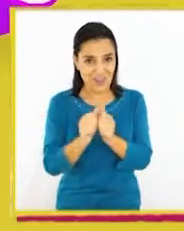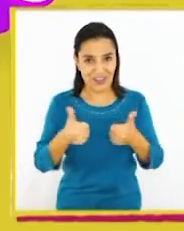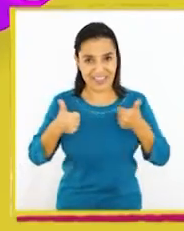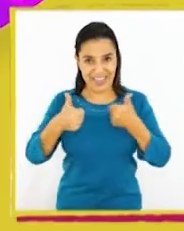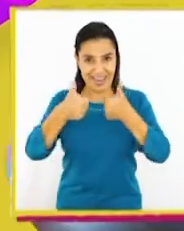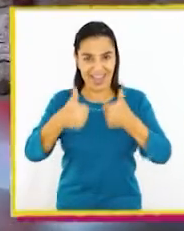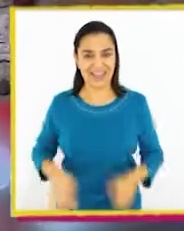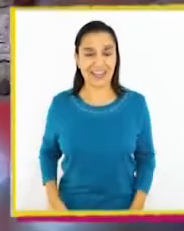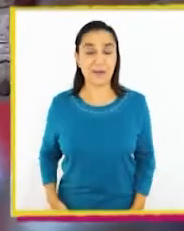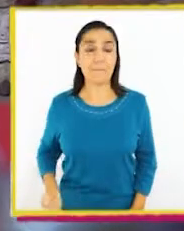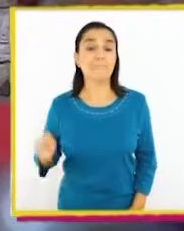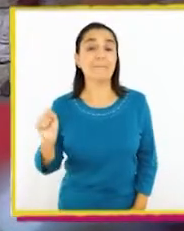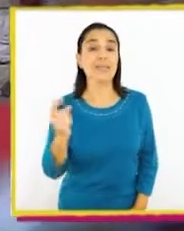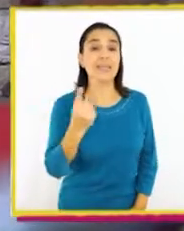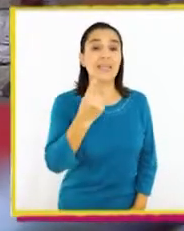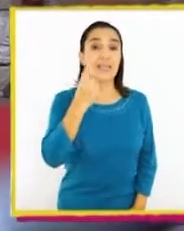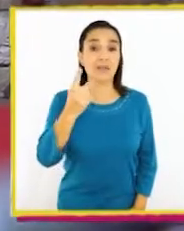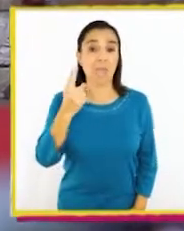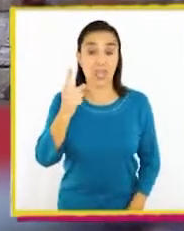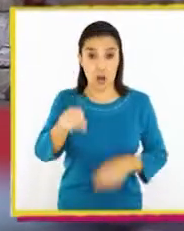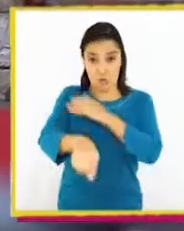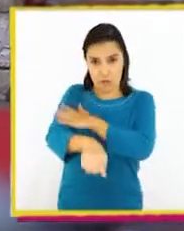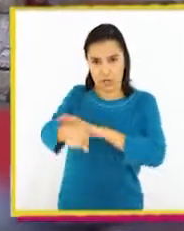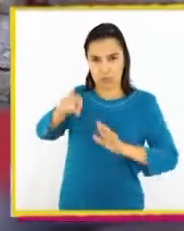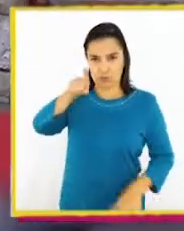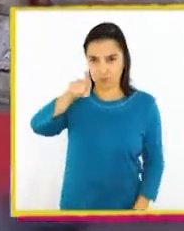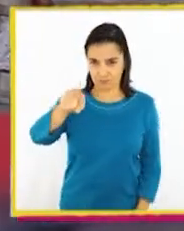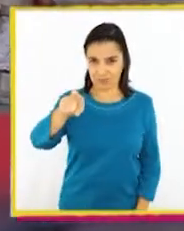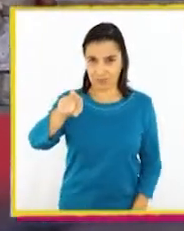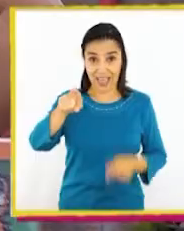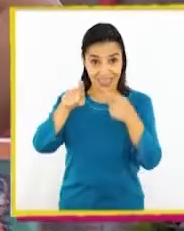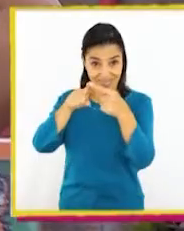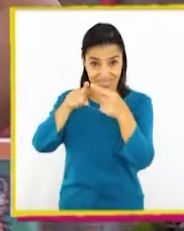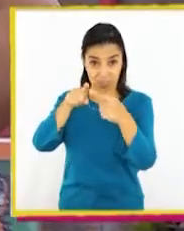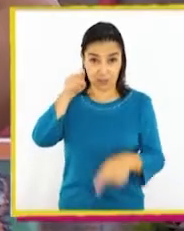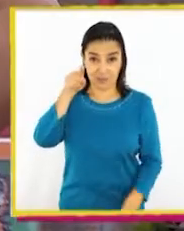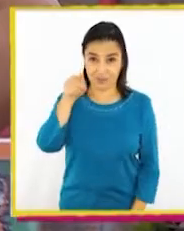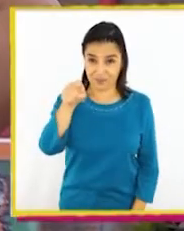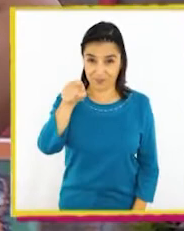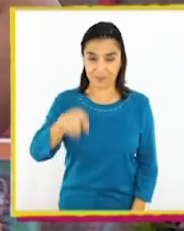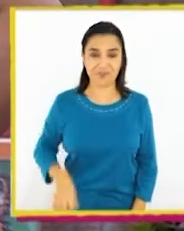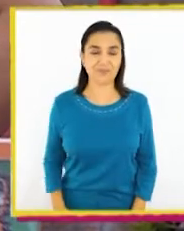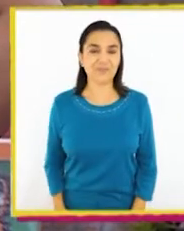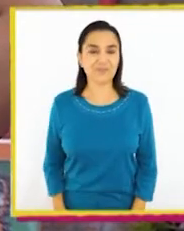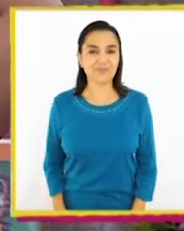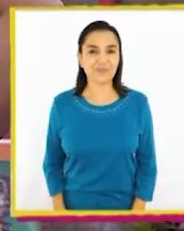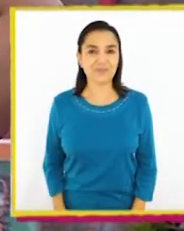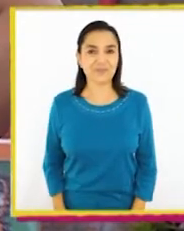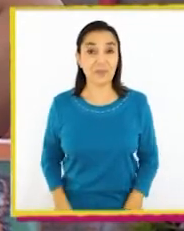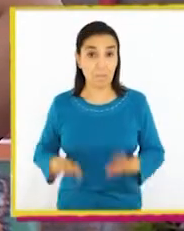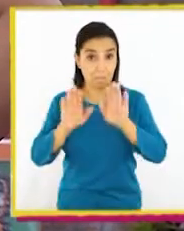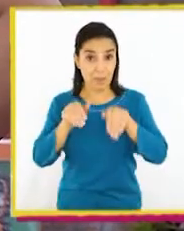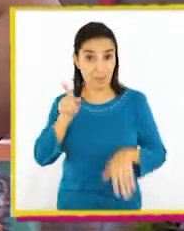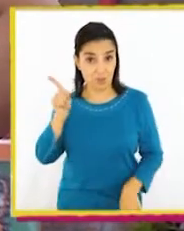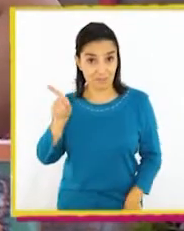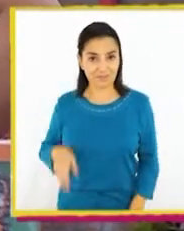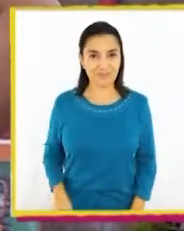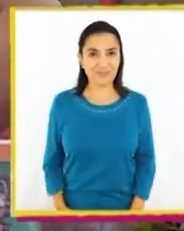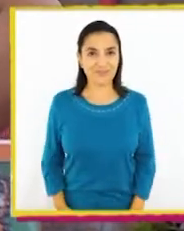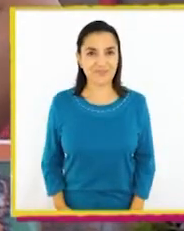¡Genial! Primero, estiren sus brazos adelante, apuntando con su dedo índice. Así.